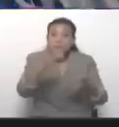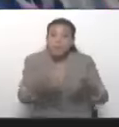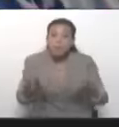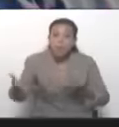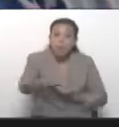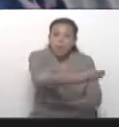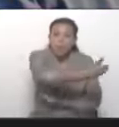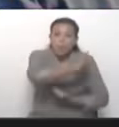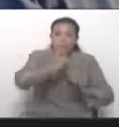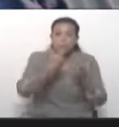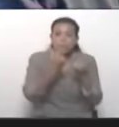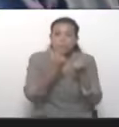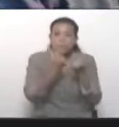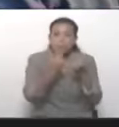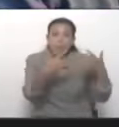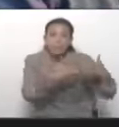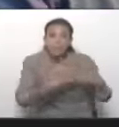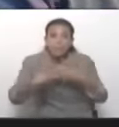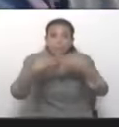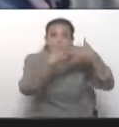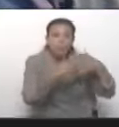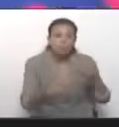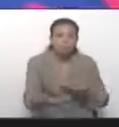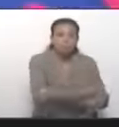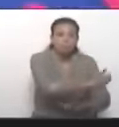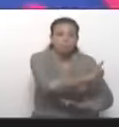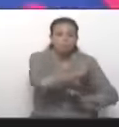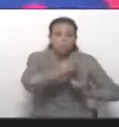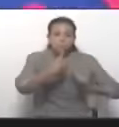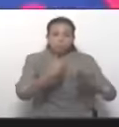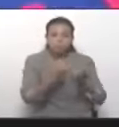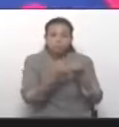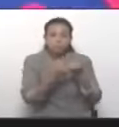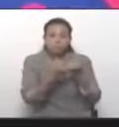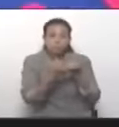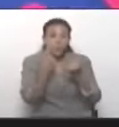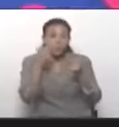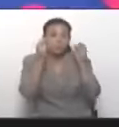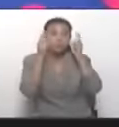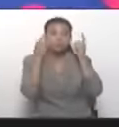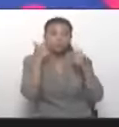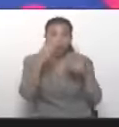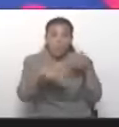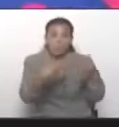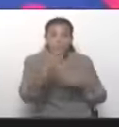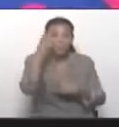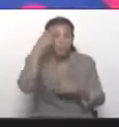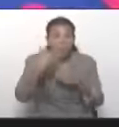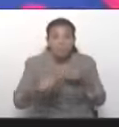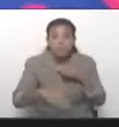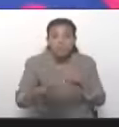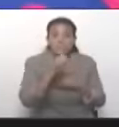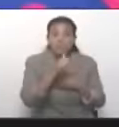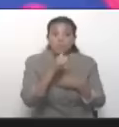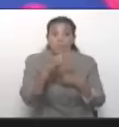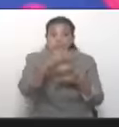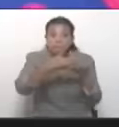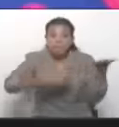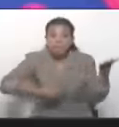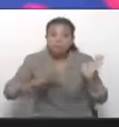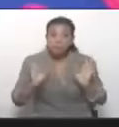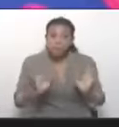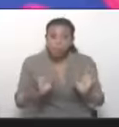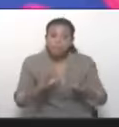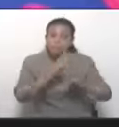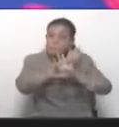¿Cuántos billetes está corriendo? Del Norte. ¿Cuántos billetes? Va a haber sorpresas en los próximos días con información. Pero